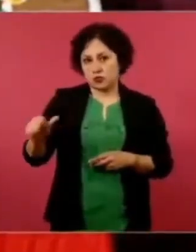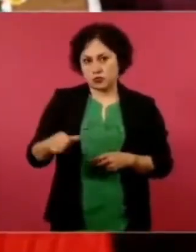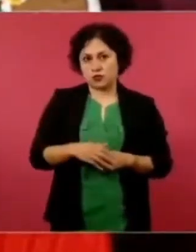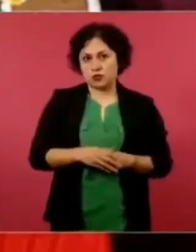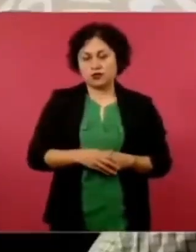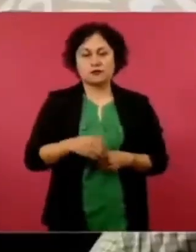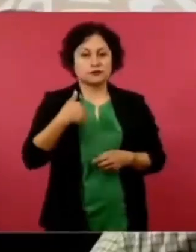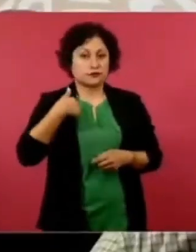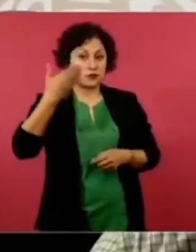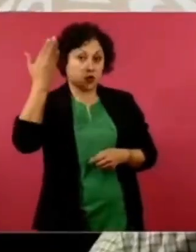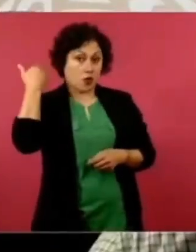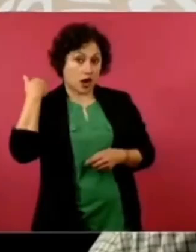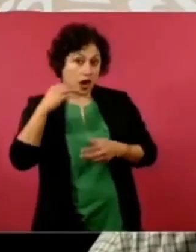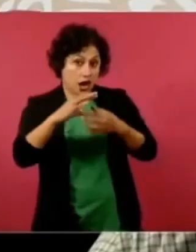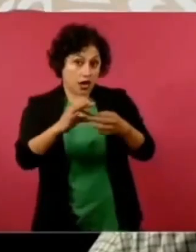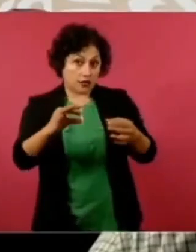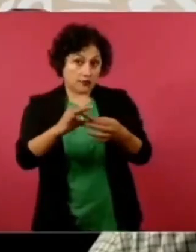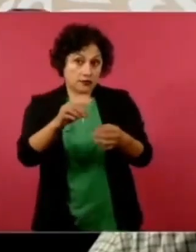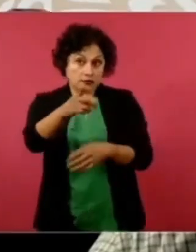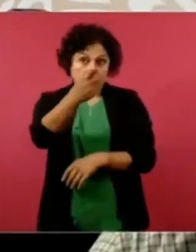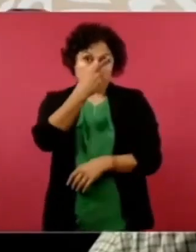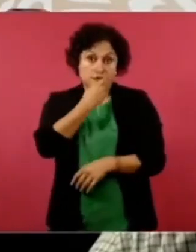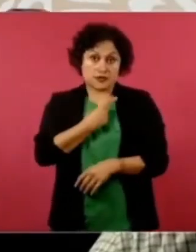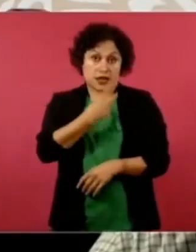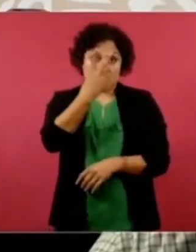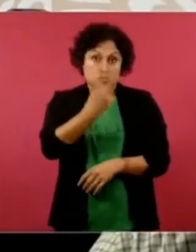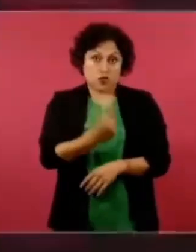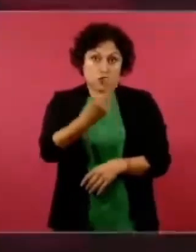planteado yo. Sí. Usted me decía que no. Sí,